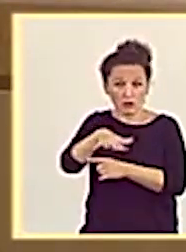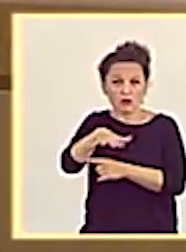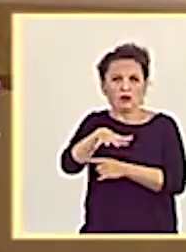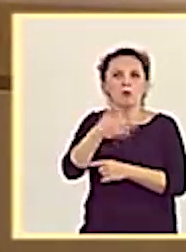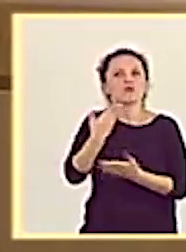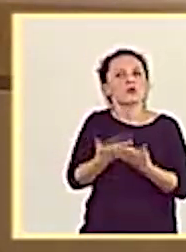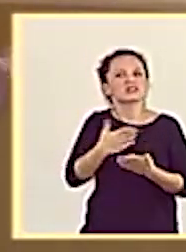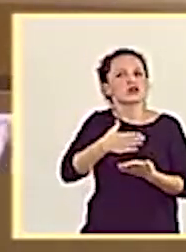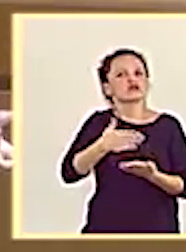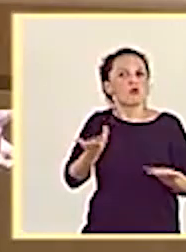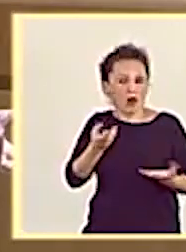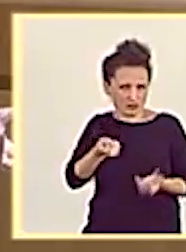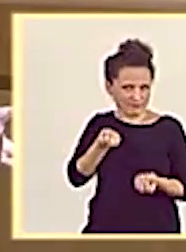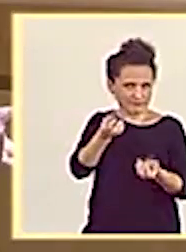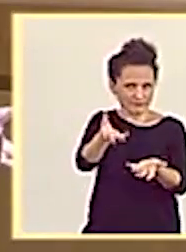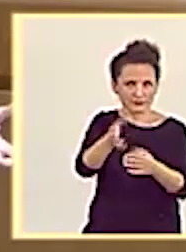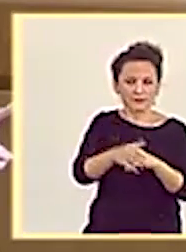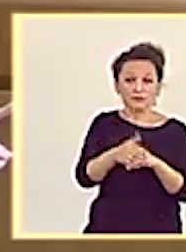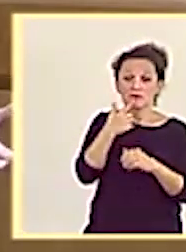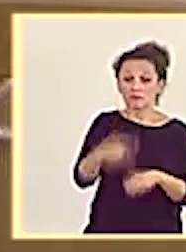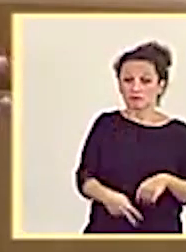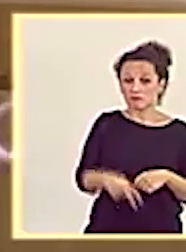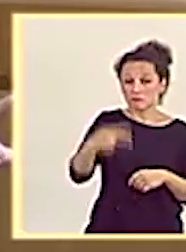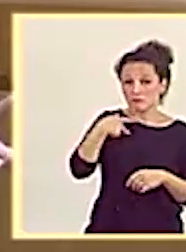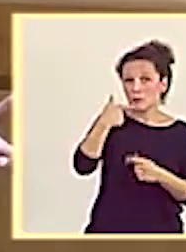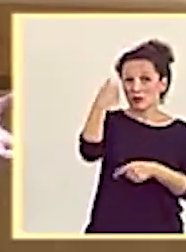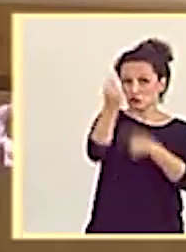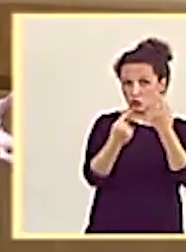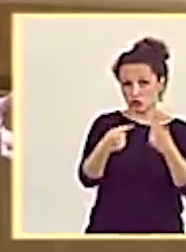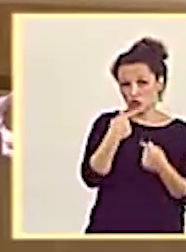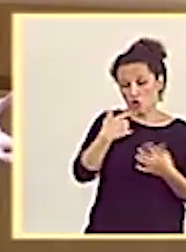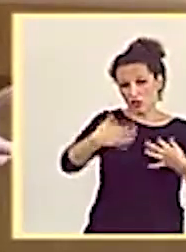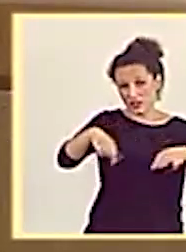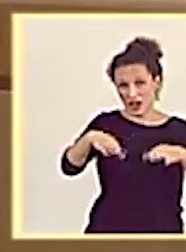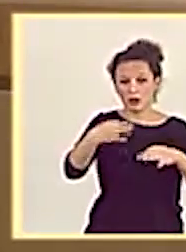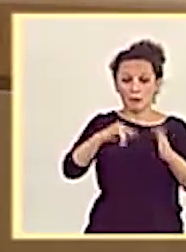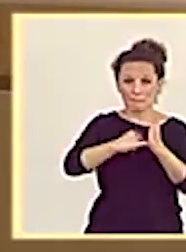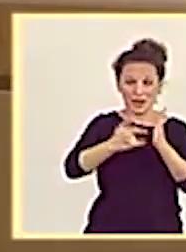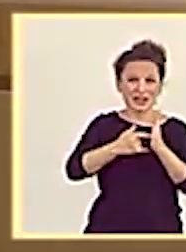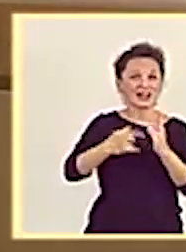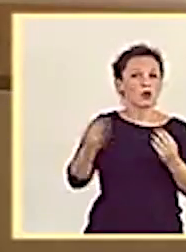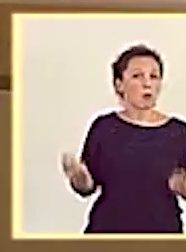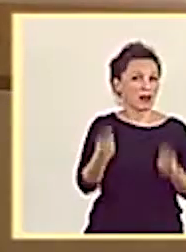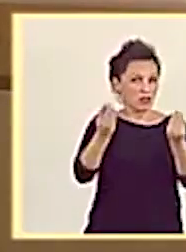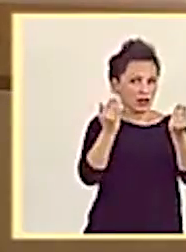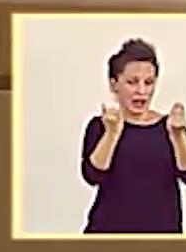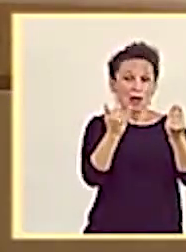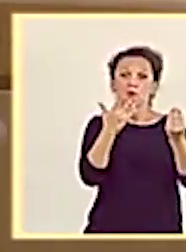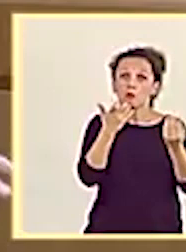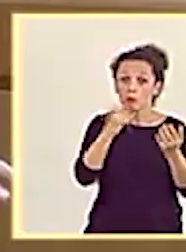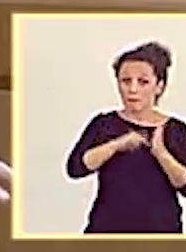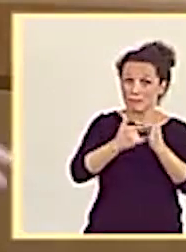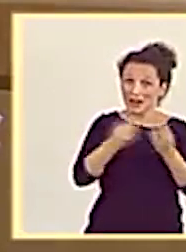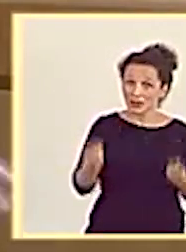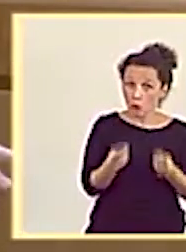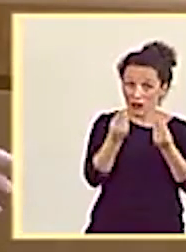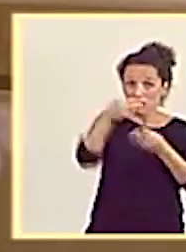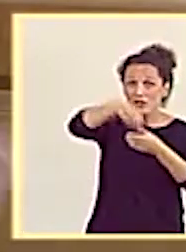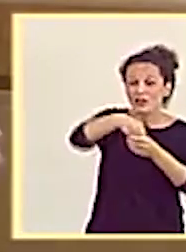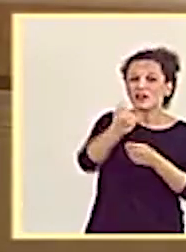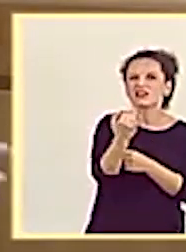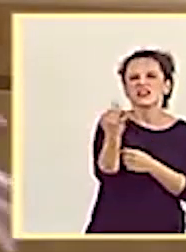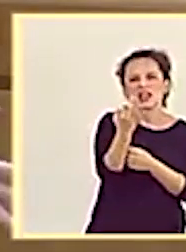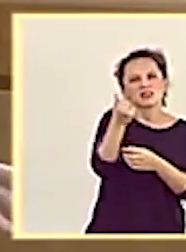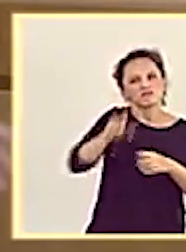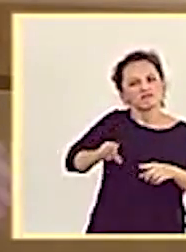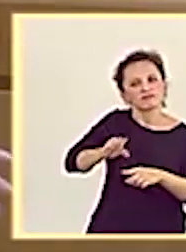hay un compromiso en presupuesto ordinario y en el plan de recuperación. De hecho, una de las líneas maestras del plan de recuperación consiste precisamente en